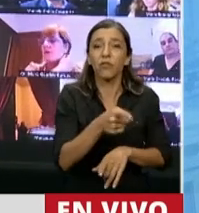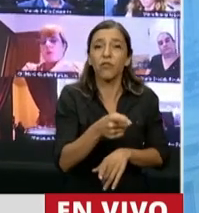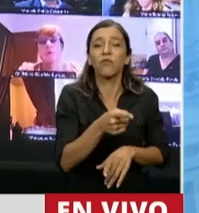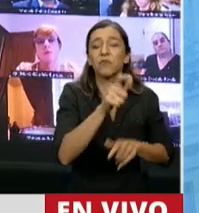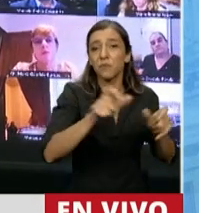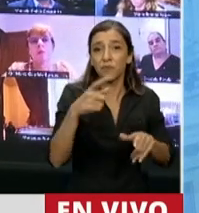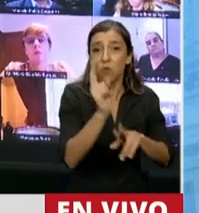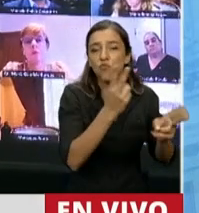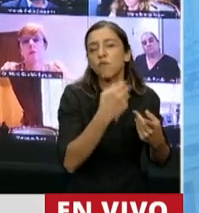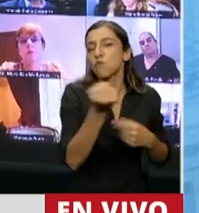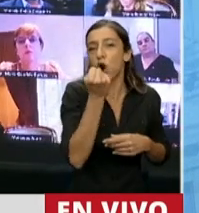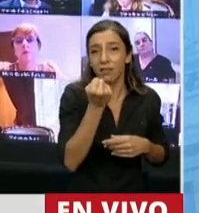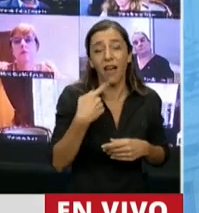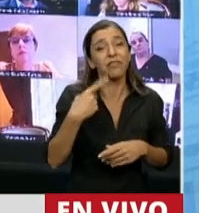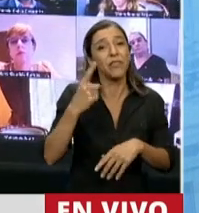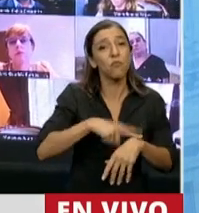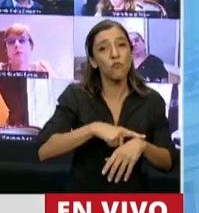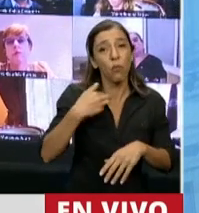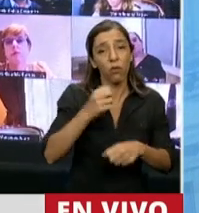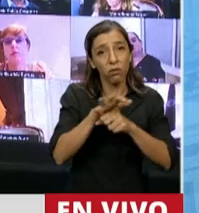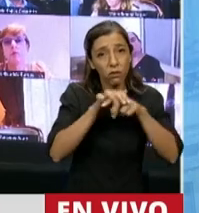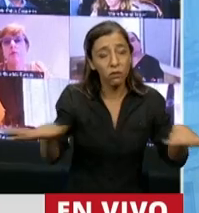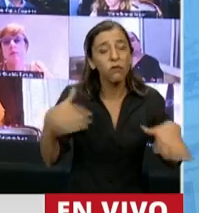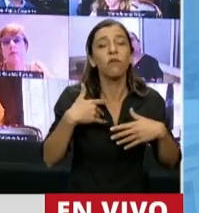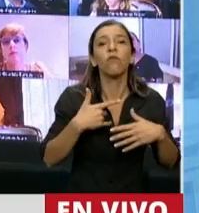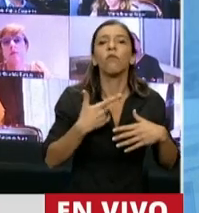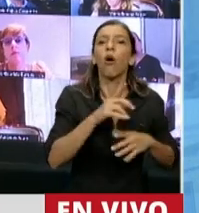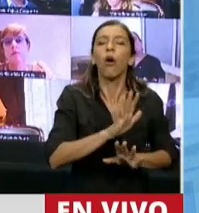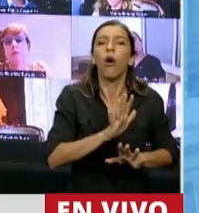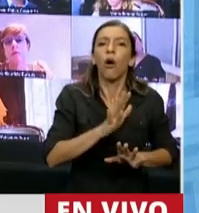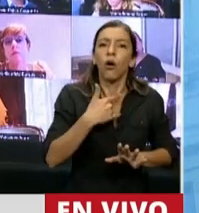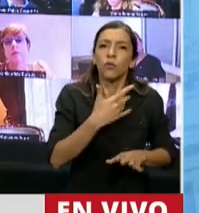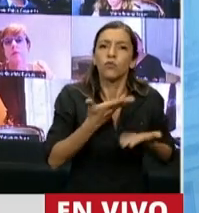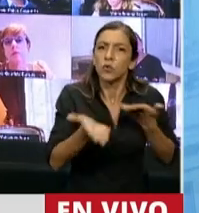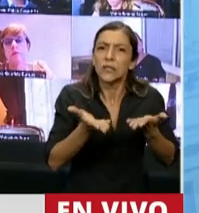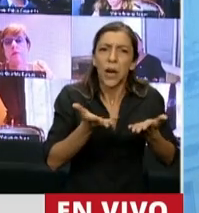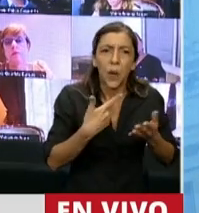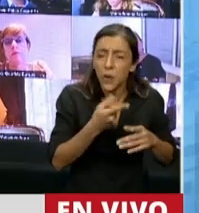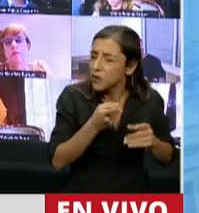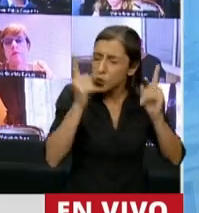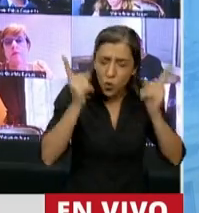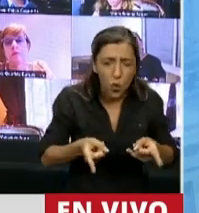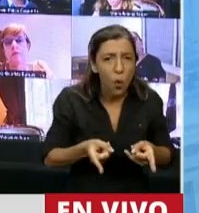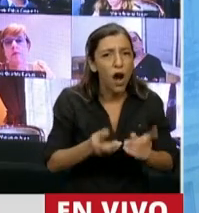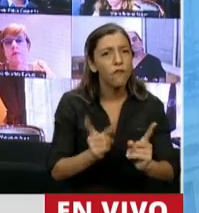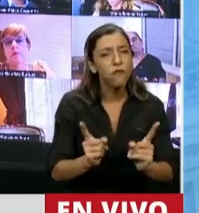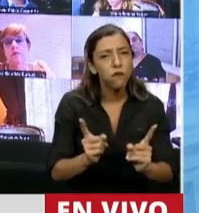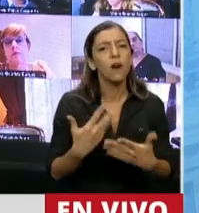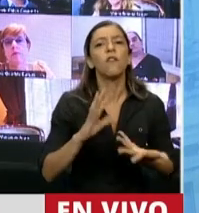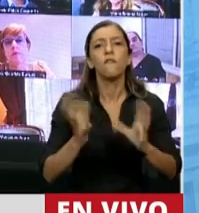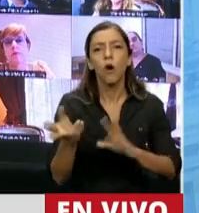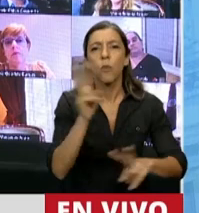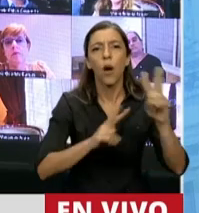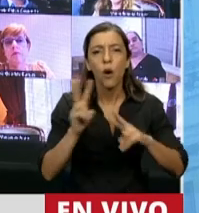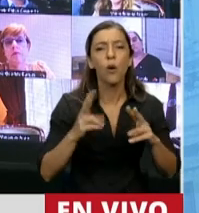las iglesias estuvieron cerradas, pero el servicio estuvo más abierto que nunca. A través de un trabajo en conjunto entre Asiera,